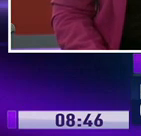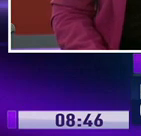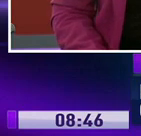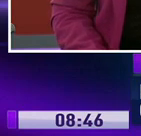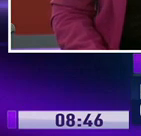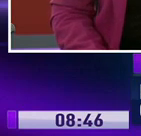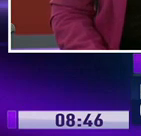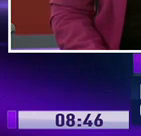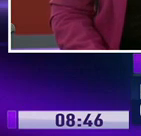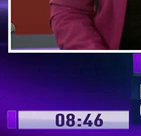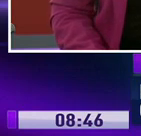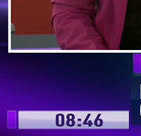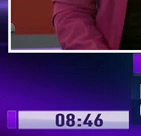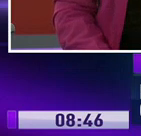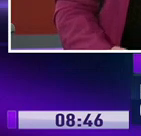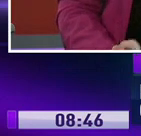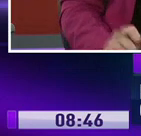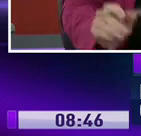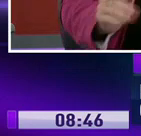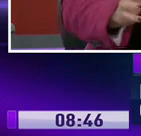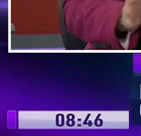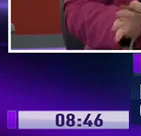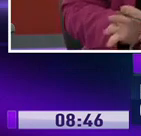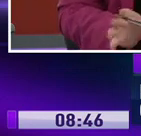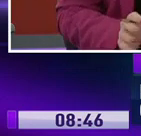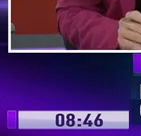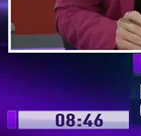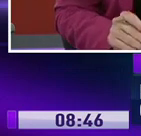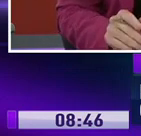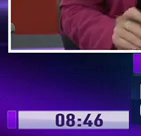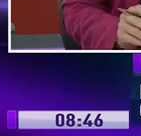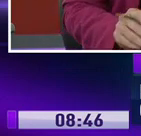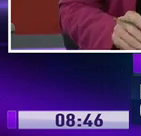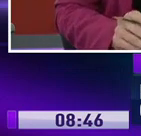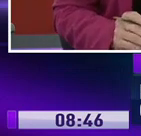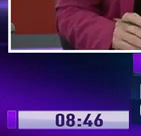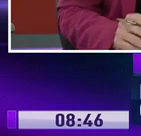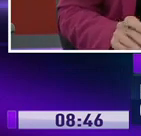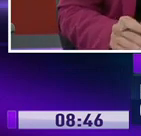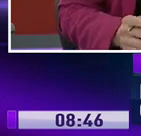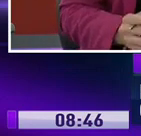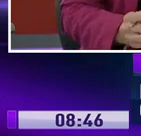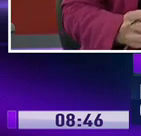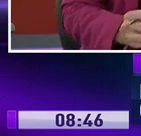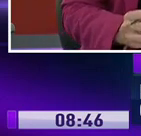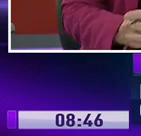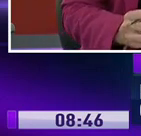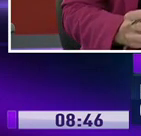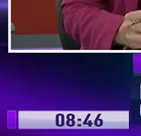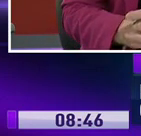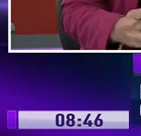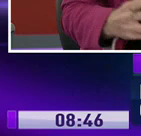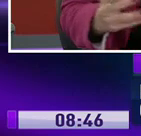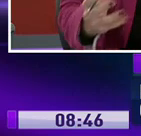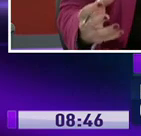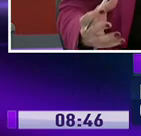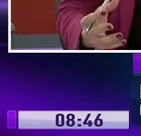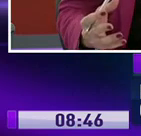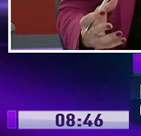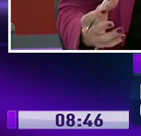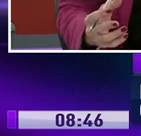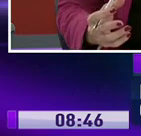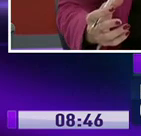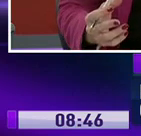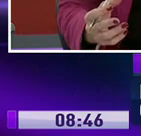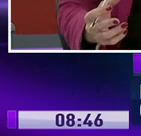144 camas. ¿Cuáles otras medidas se van a tomar? Tenemos entendido que van a comprar nuevos